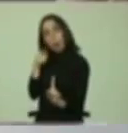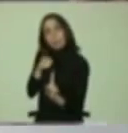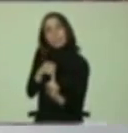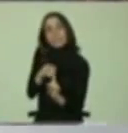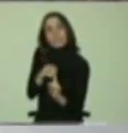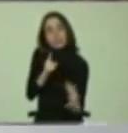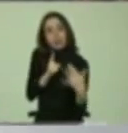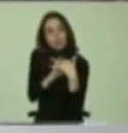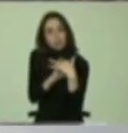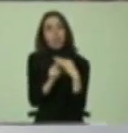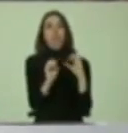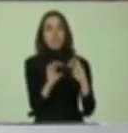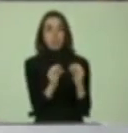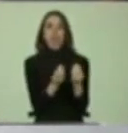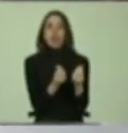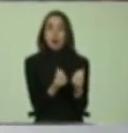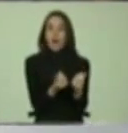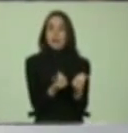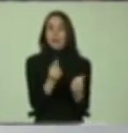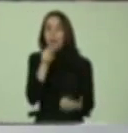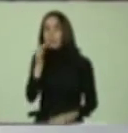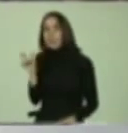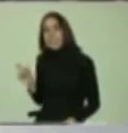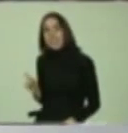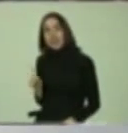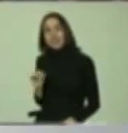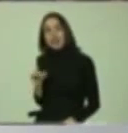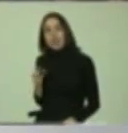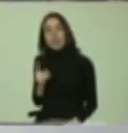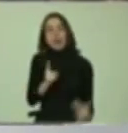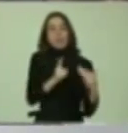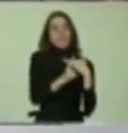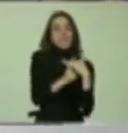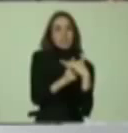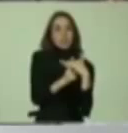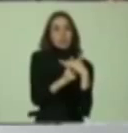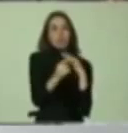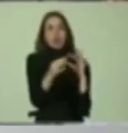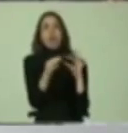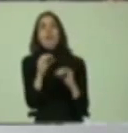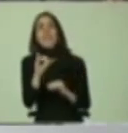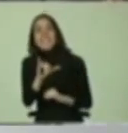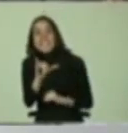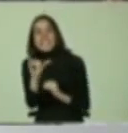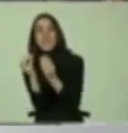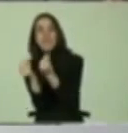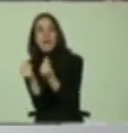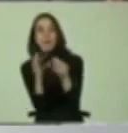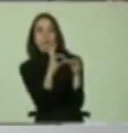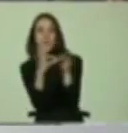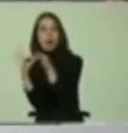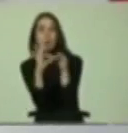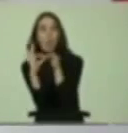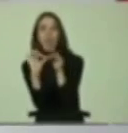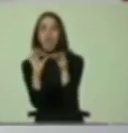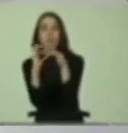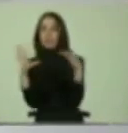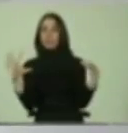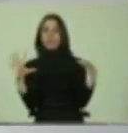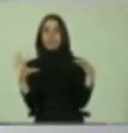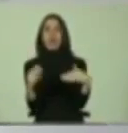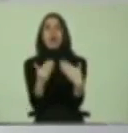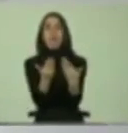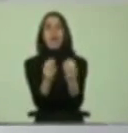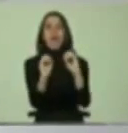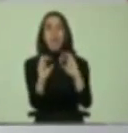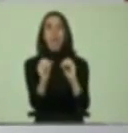una educación de calidad, porque, como decía Soledad, inclusión y calidad son inseparables. Es proporcionar una educación de calidad para